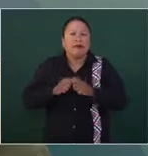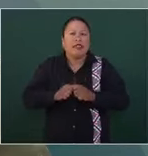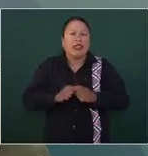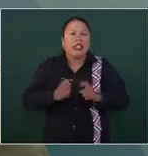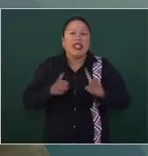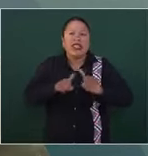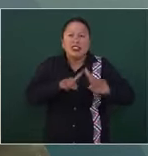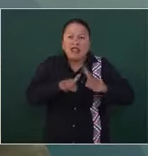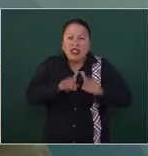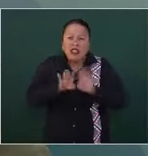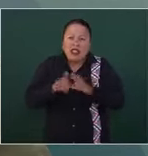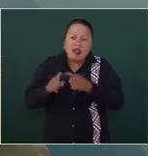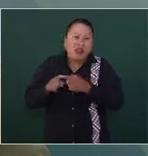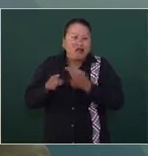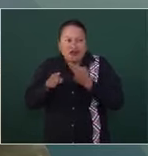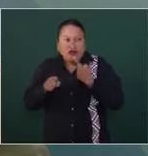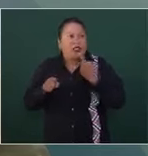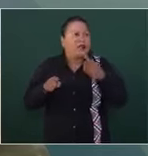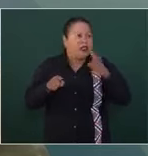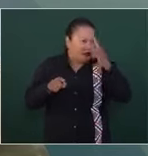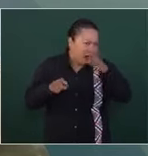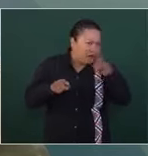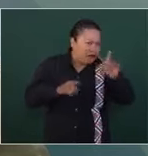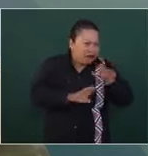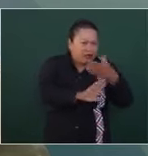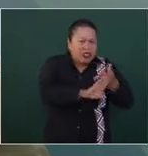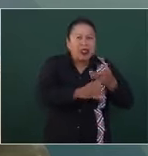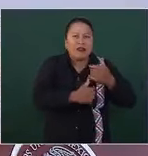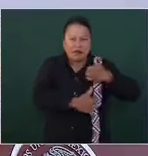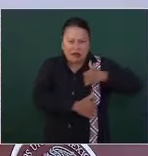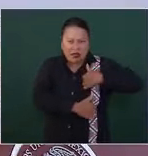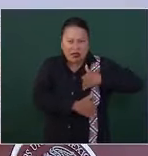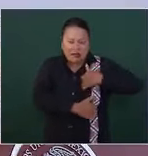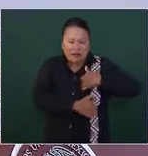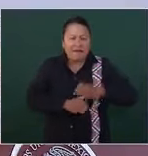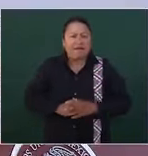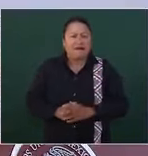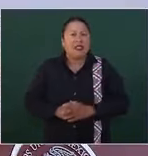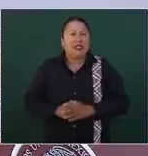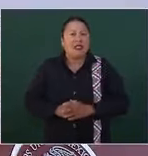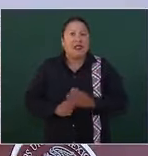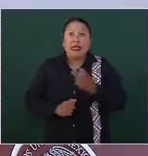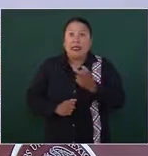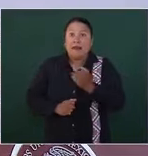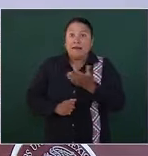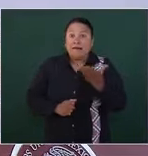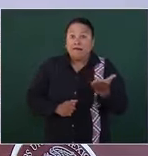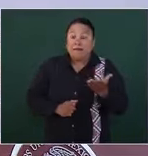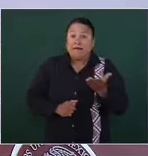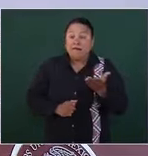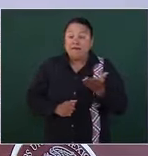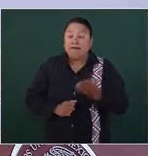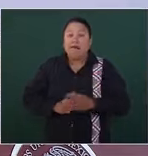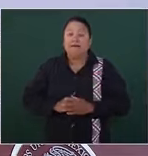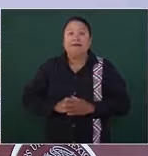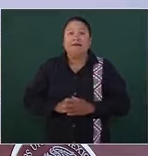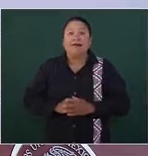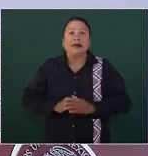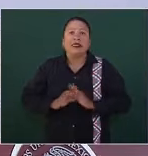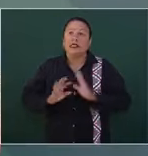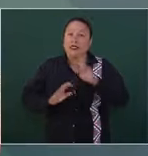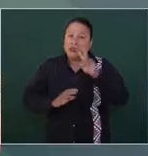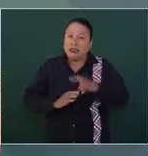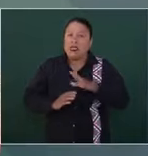agresiones contra el personal militar y donde nos había causado ya una cantidad